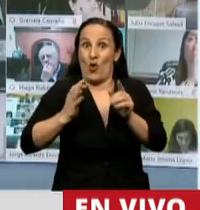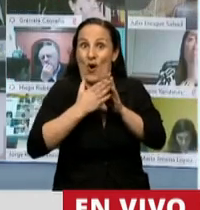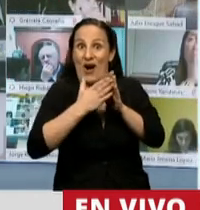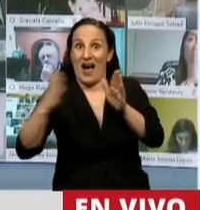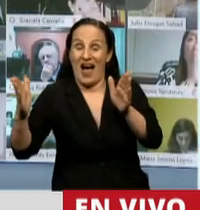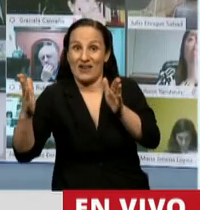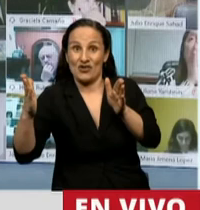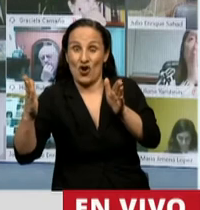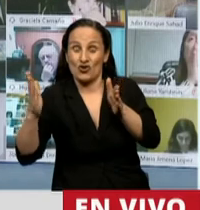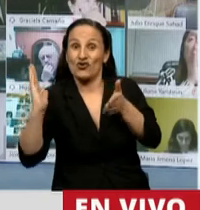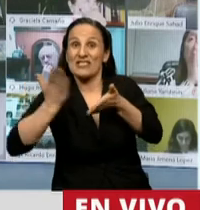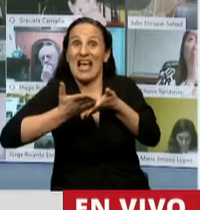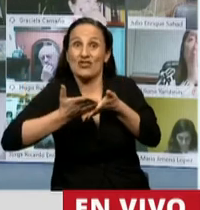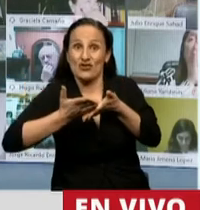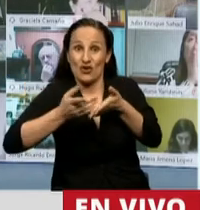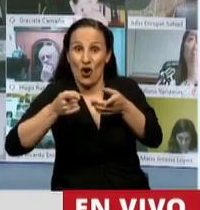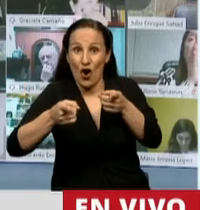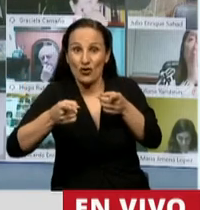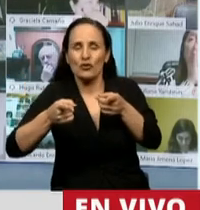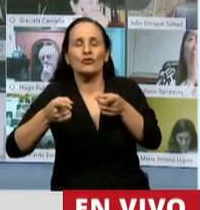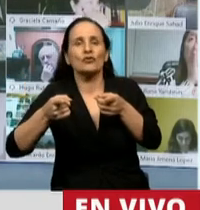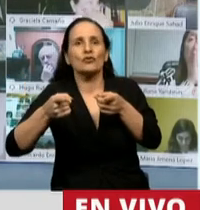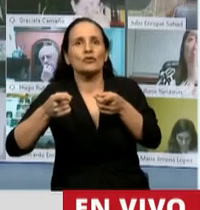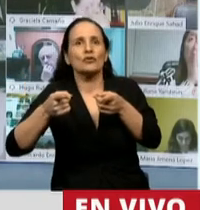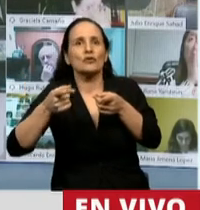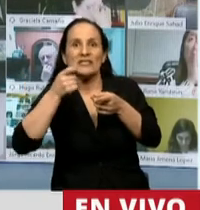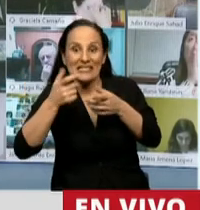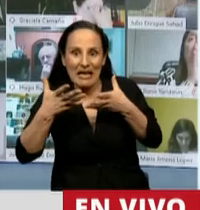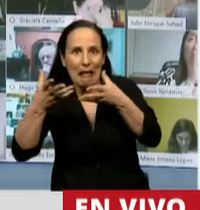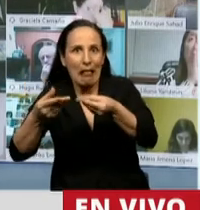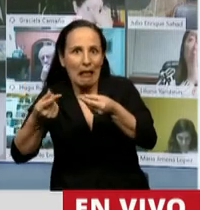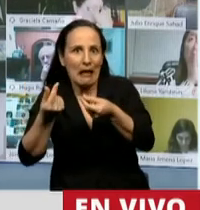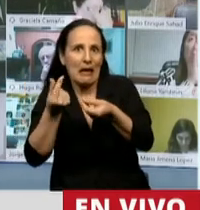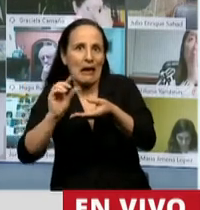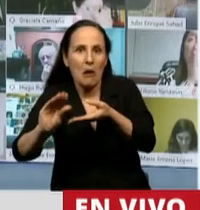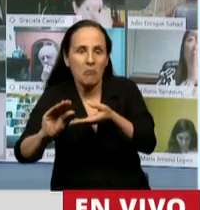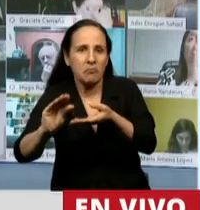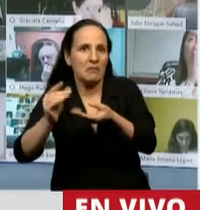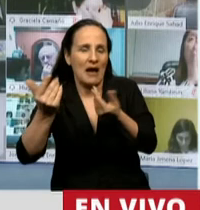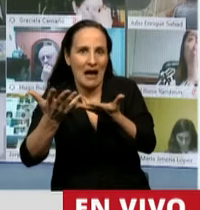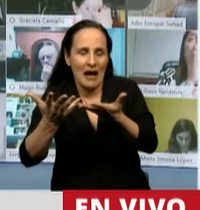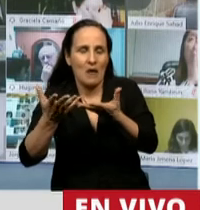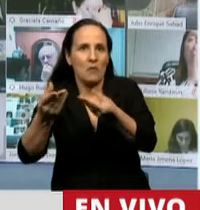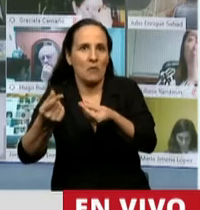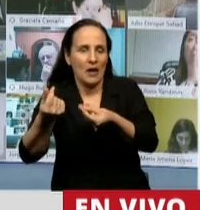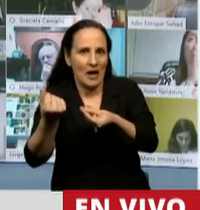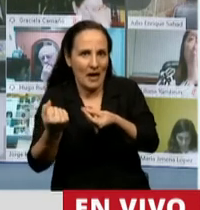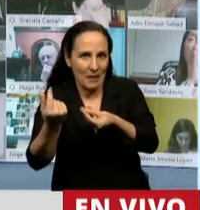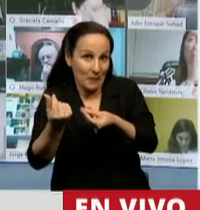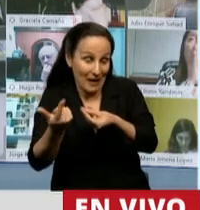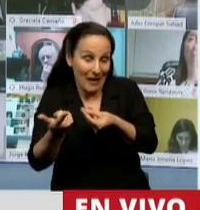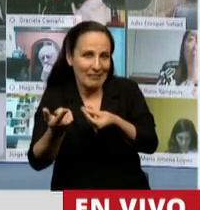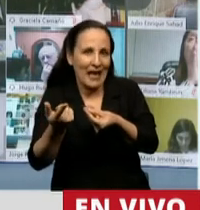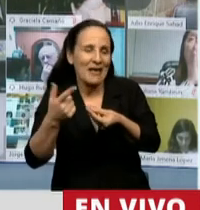previos al otorgamiento de la asistencia económica o financiera. Explico por qué esto, porque si no le